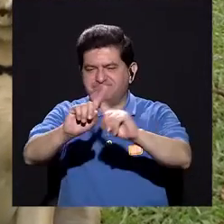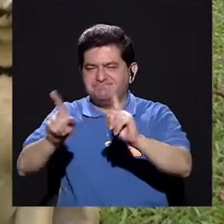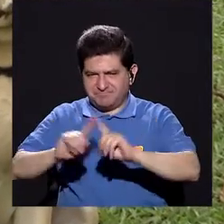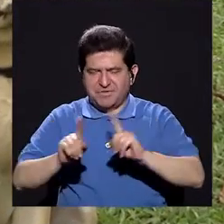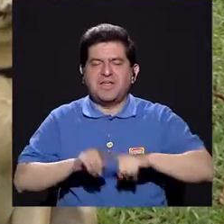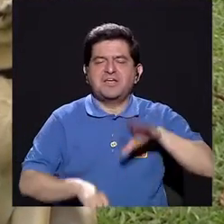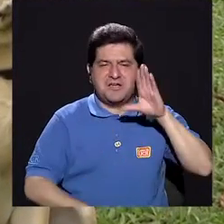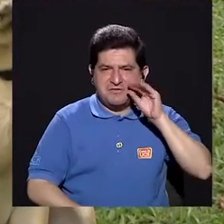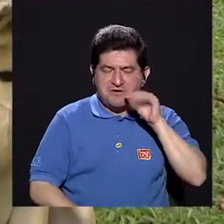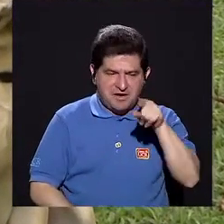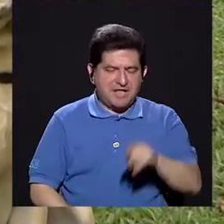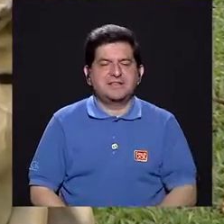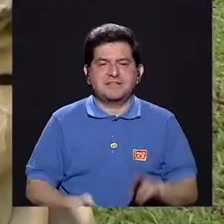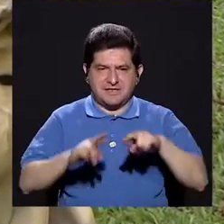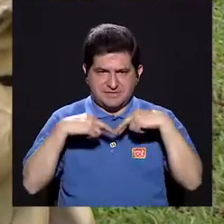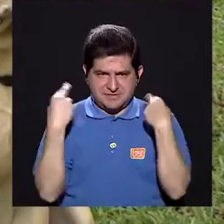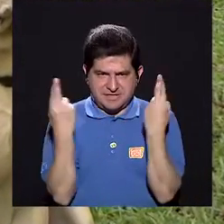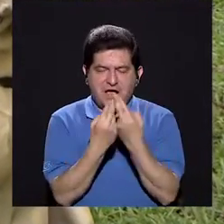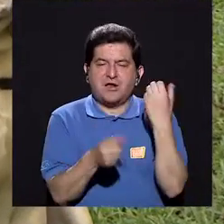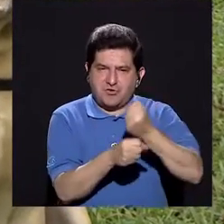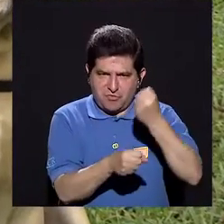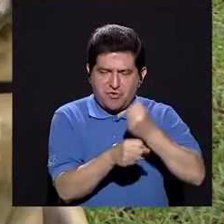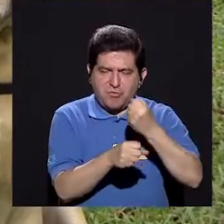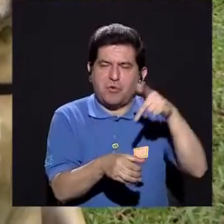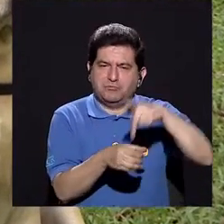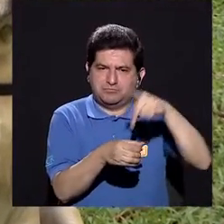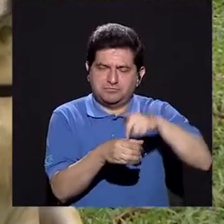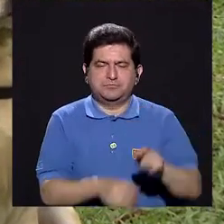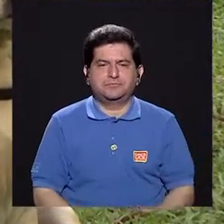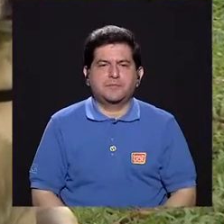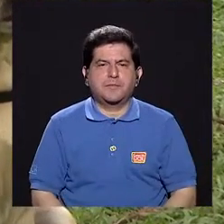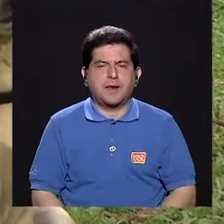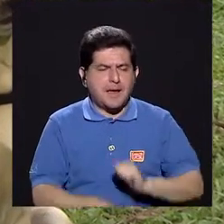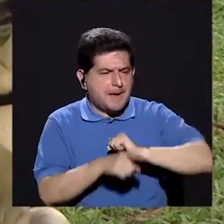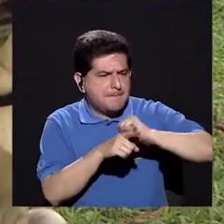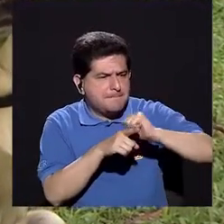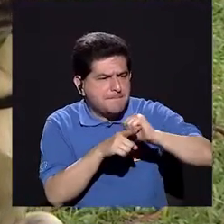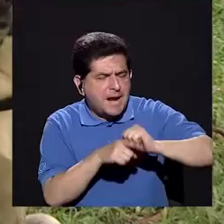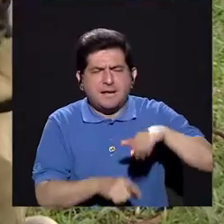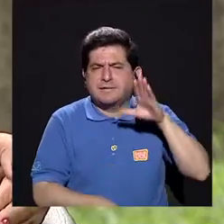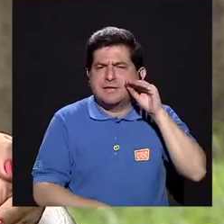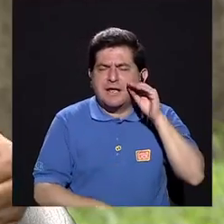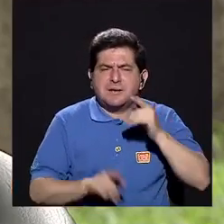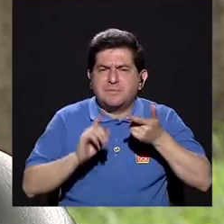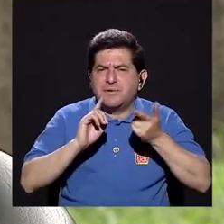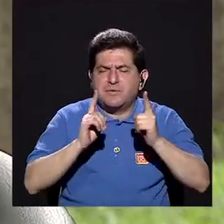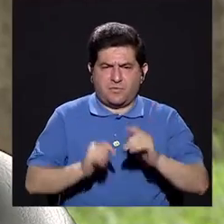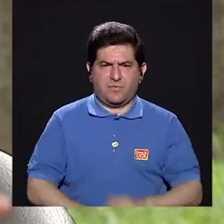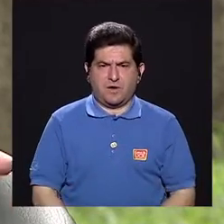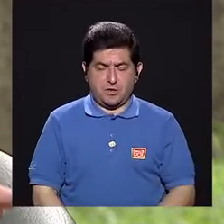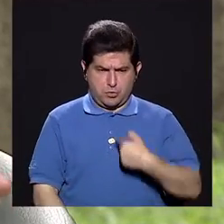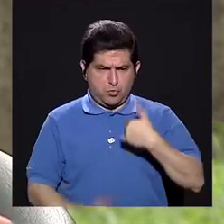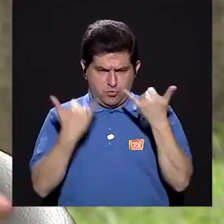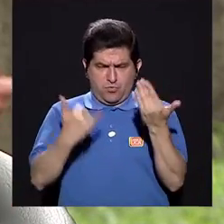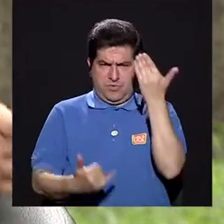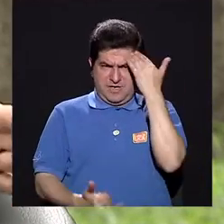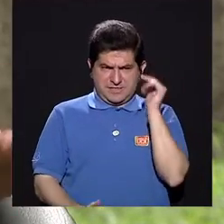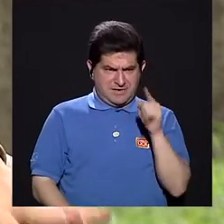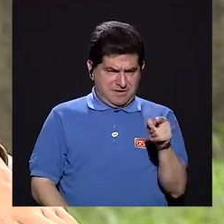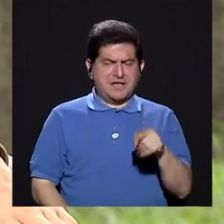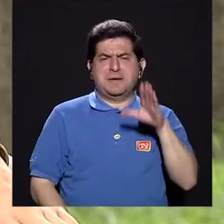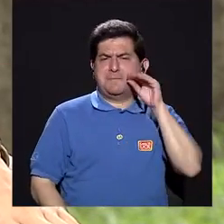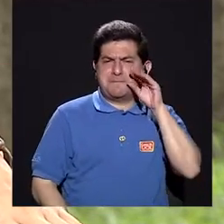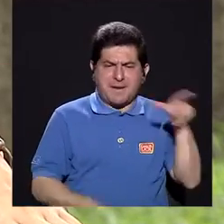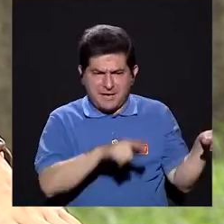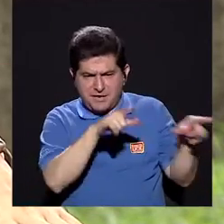perros en sucesiones. ¿Qué tipo de entrenamiento se le da al perro? O sea, ¿cuándo uno sabe que ya está listo para